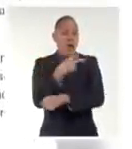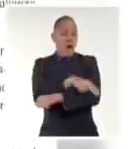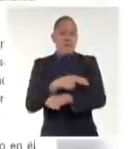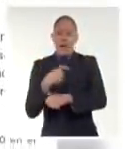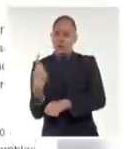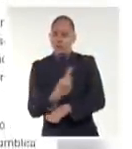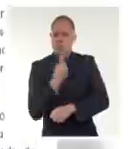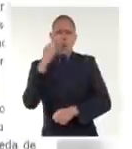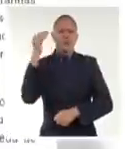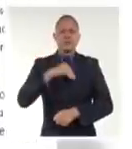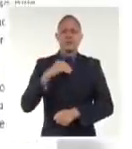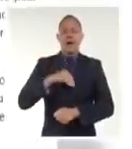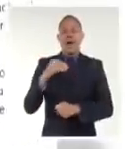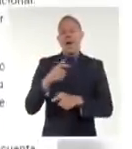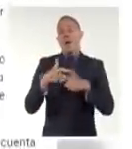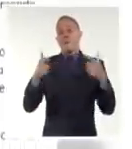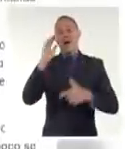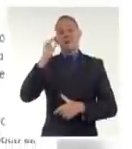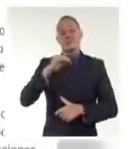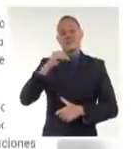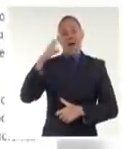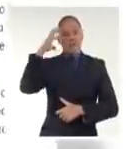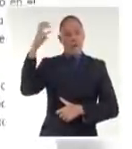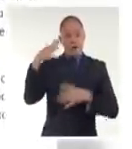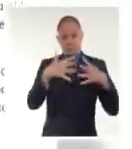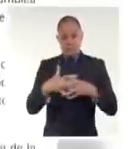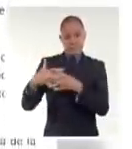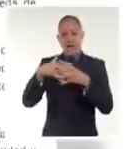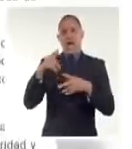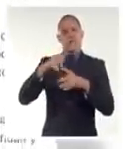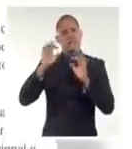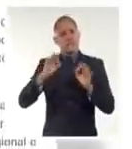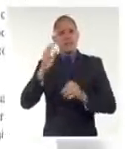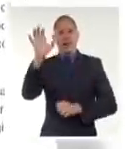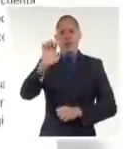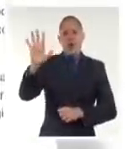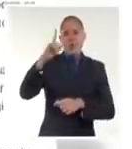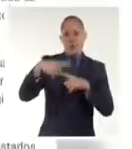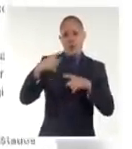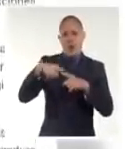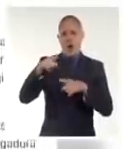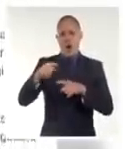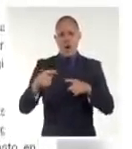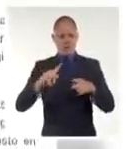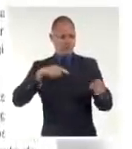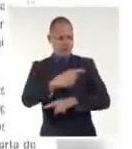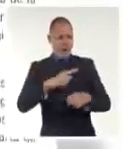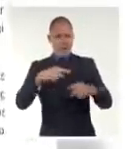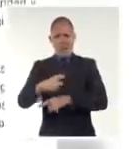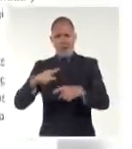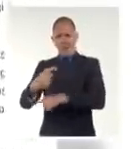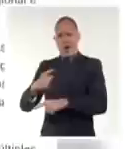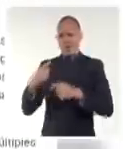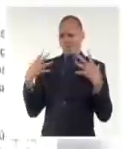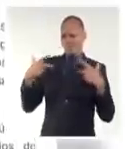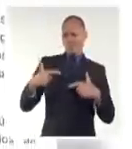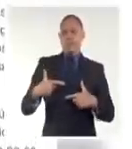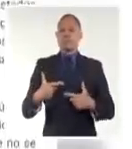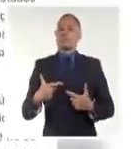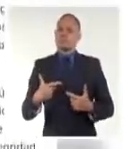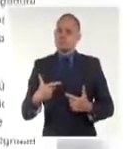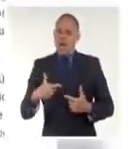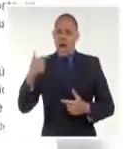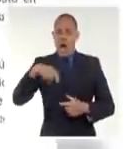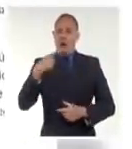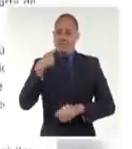contra el hegemonismo, los abusos de poder y las injusticias. La declaración del gobierno revolucionario señala que